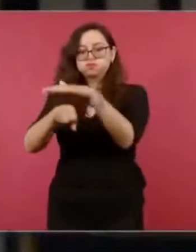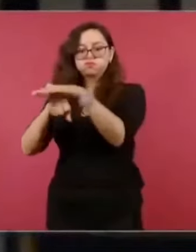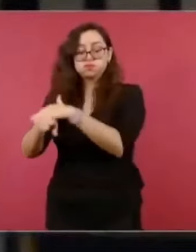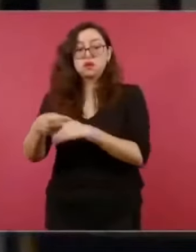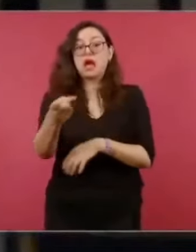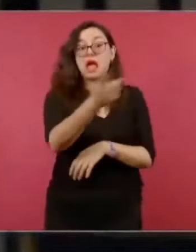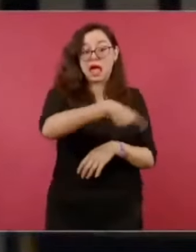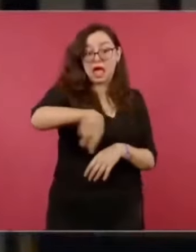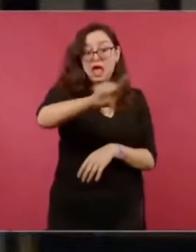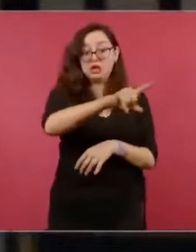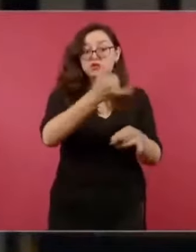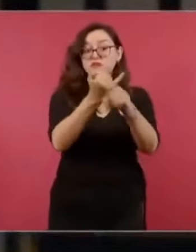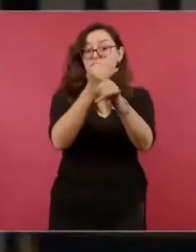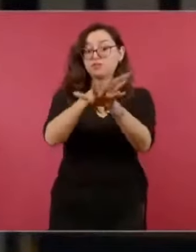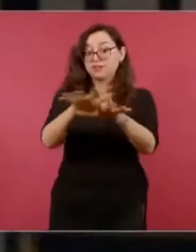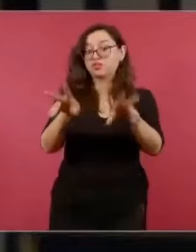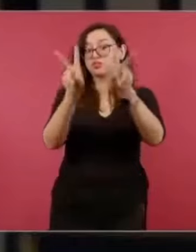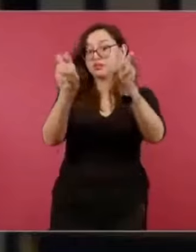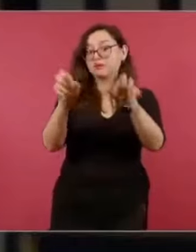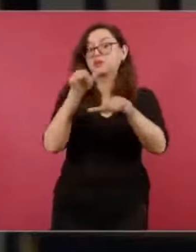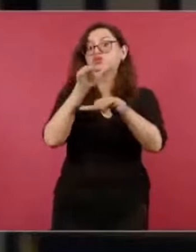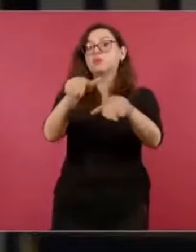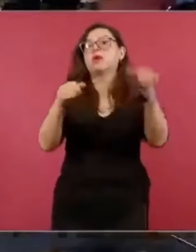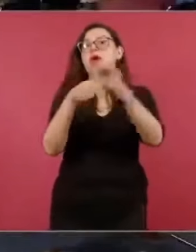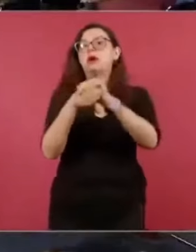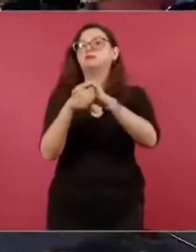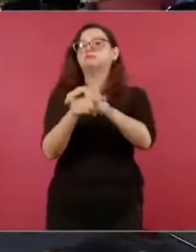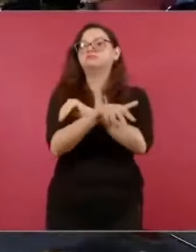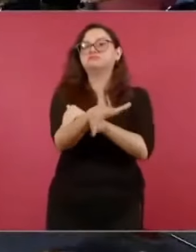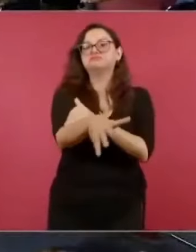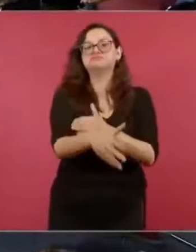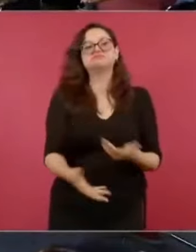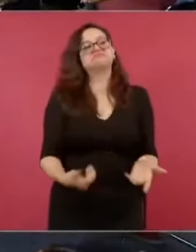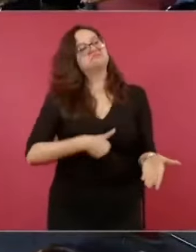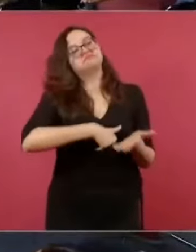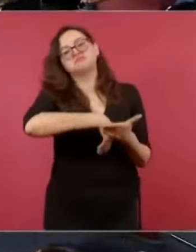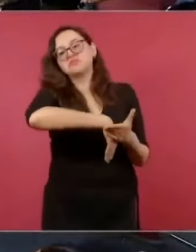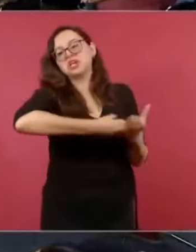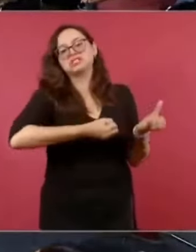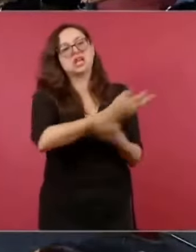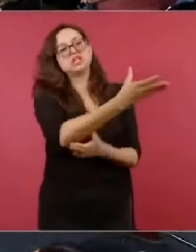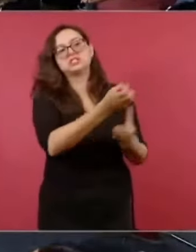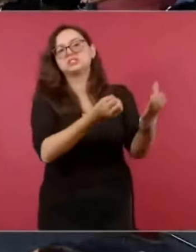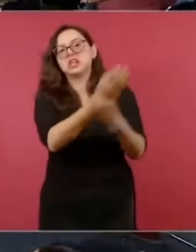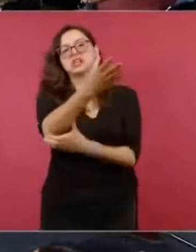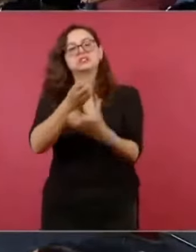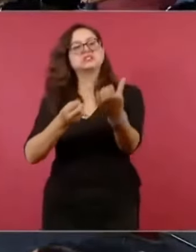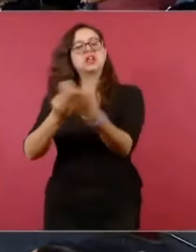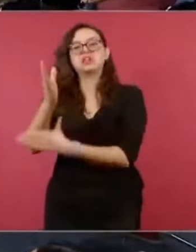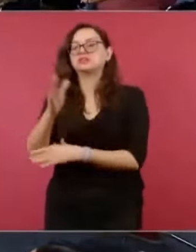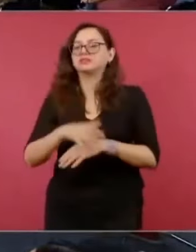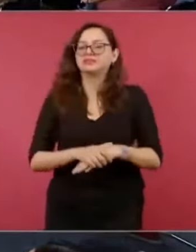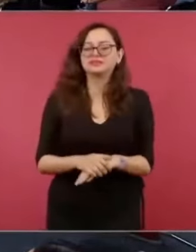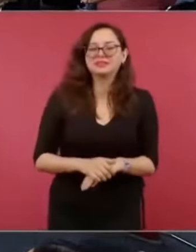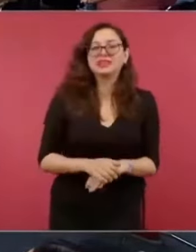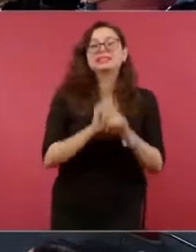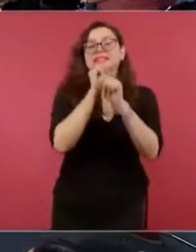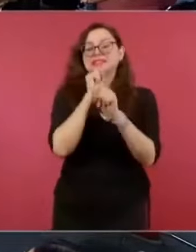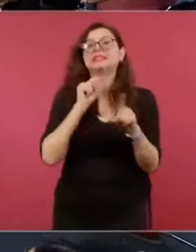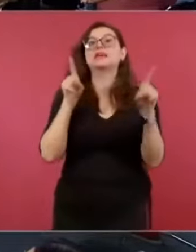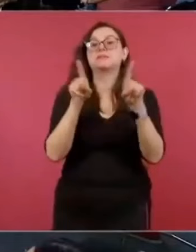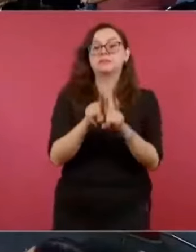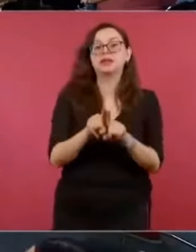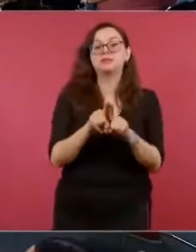ejemplo, el ex procurador Murillo Karam y también los ocho militares y también la liberación de presuntos